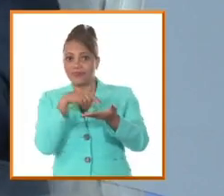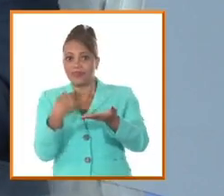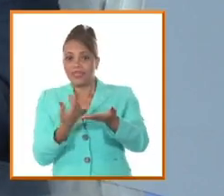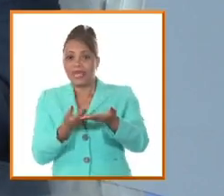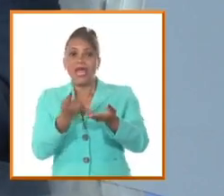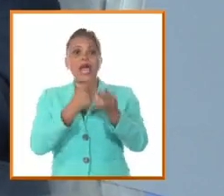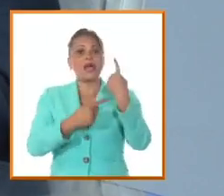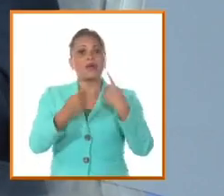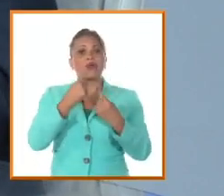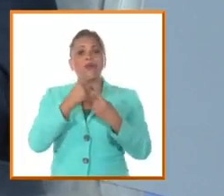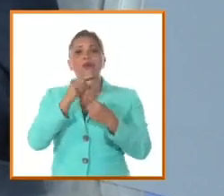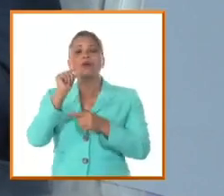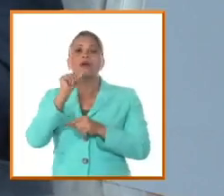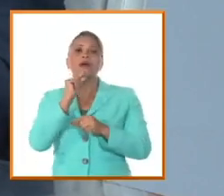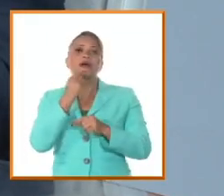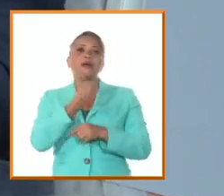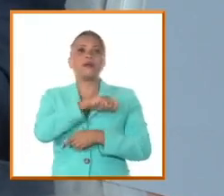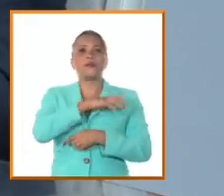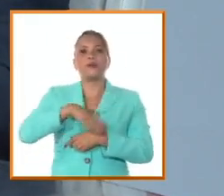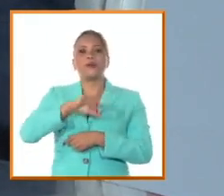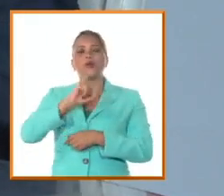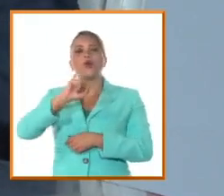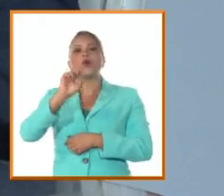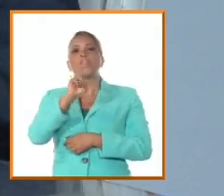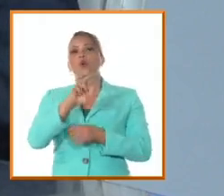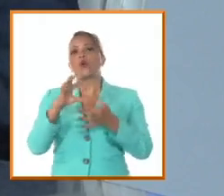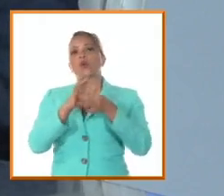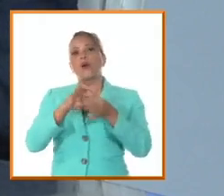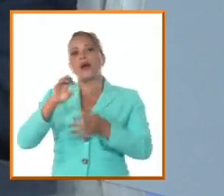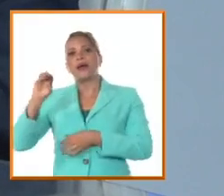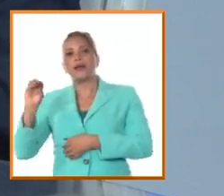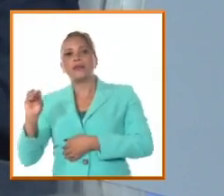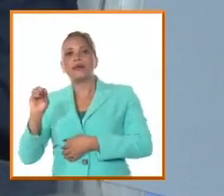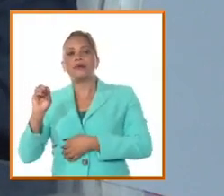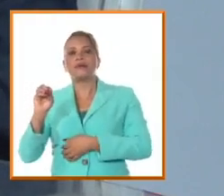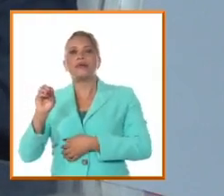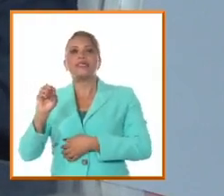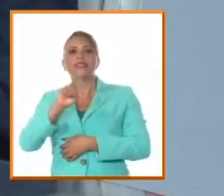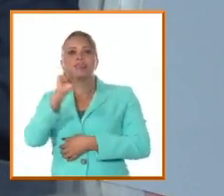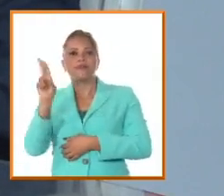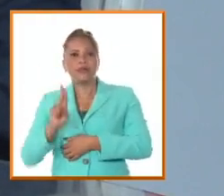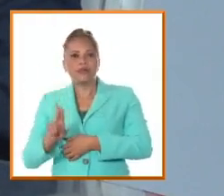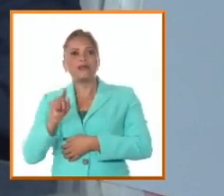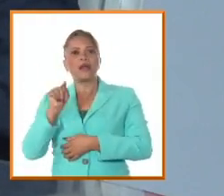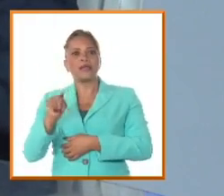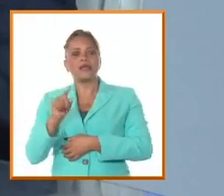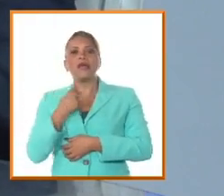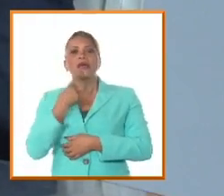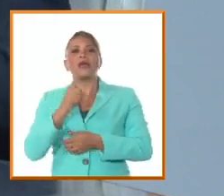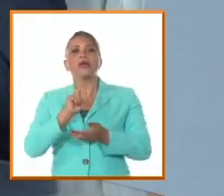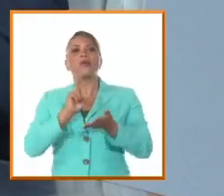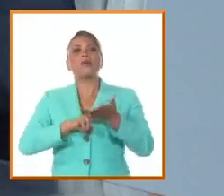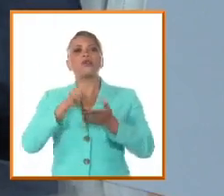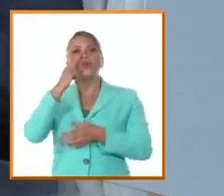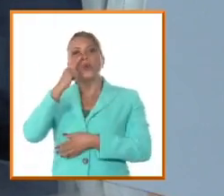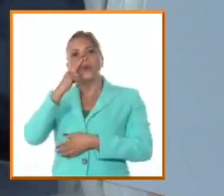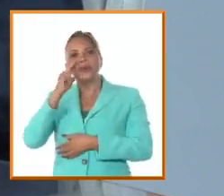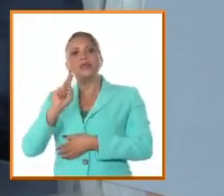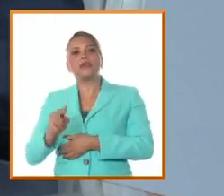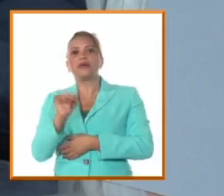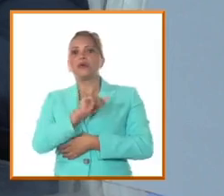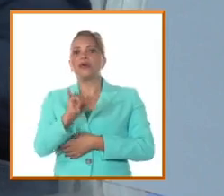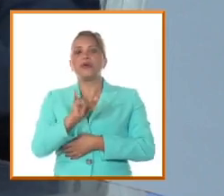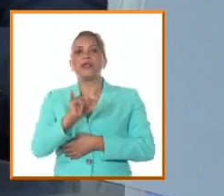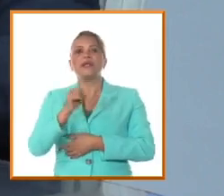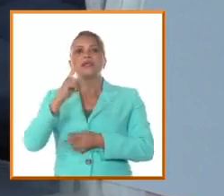algunas pequeñas poblaciones aledañas como Guaymaro, Sibanicú, y los dos puertos, el puerto de Nuevitas al norte y el puerto